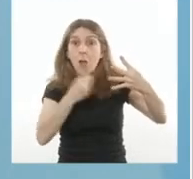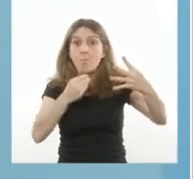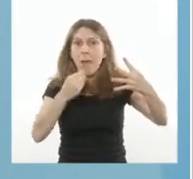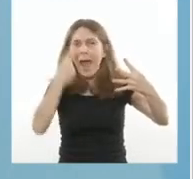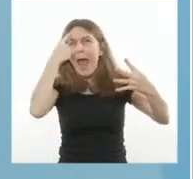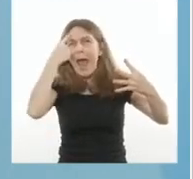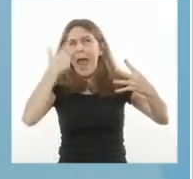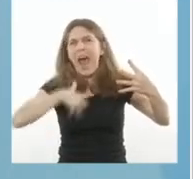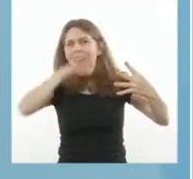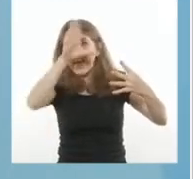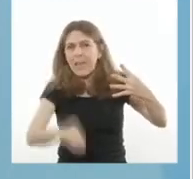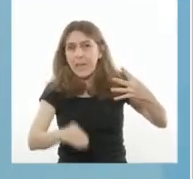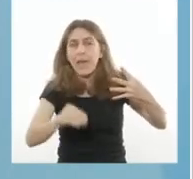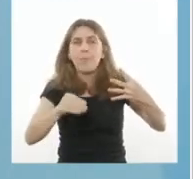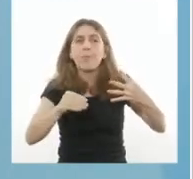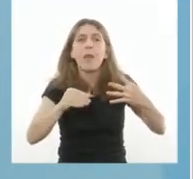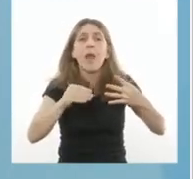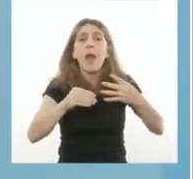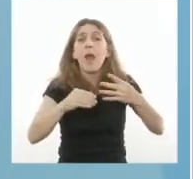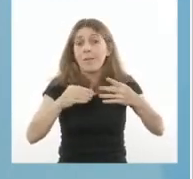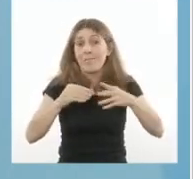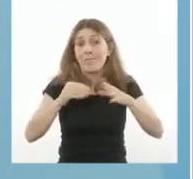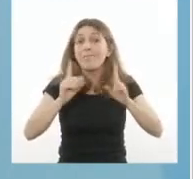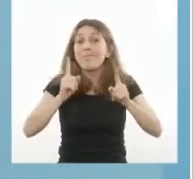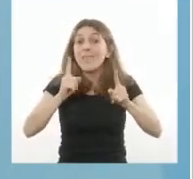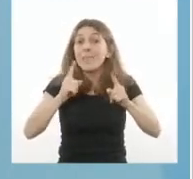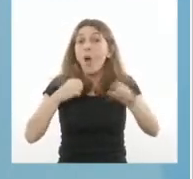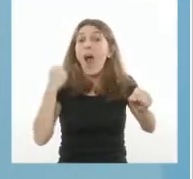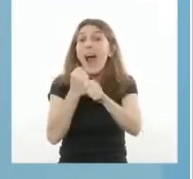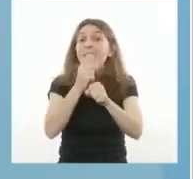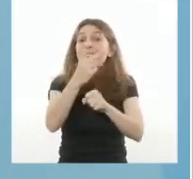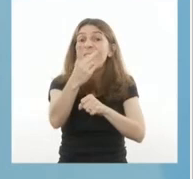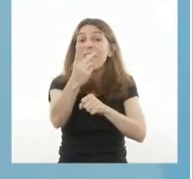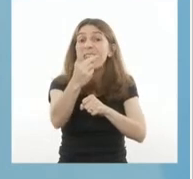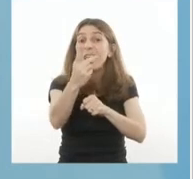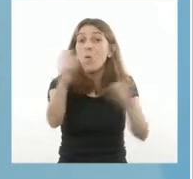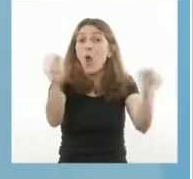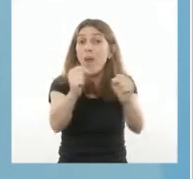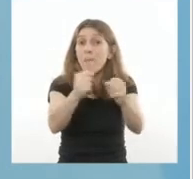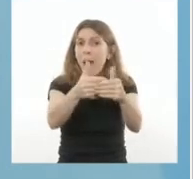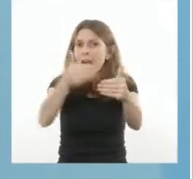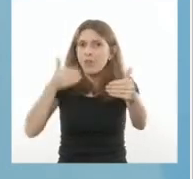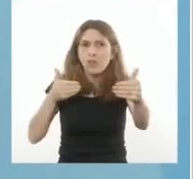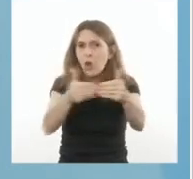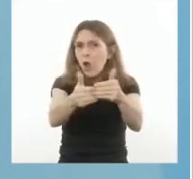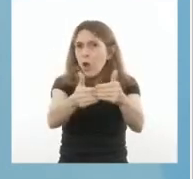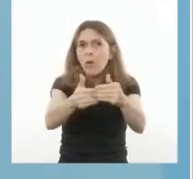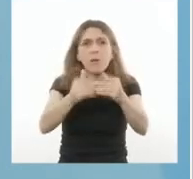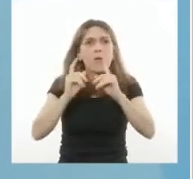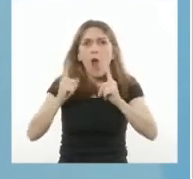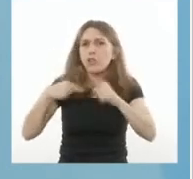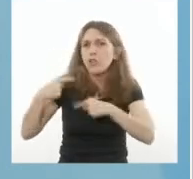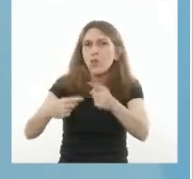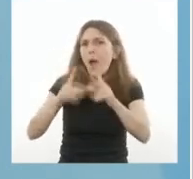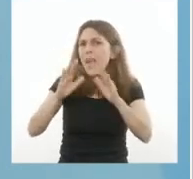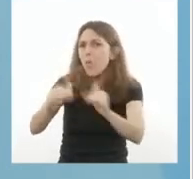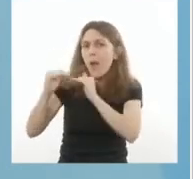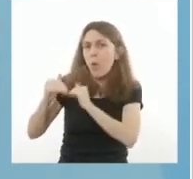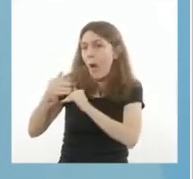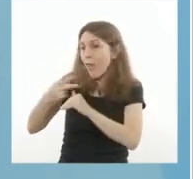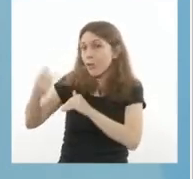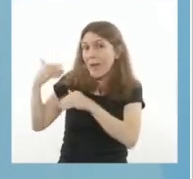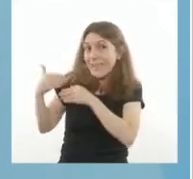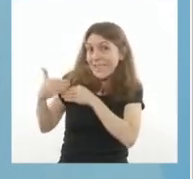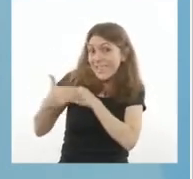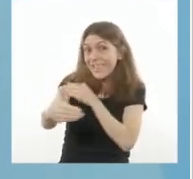mantendrán hasta el 21 de mayo las mismas medidas que están actualmente vigentes. En aquellas